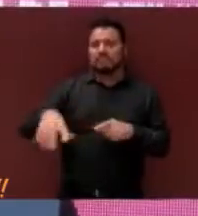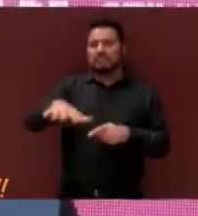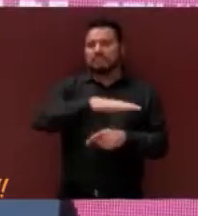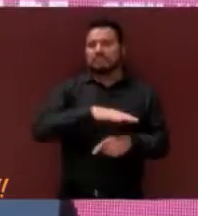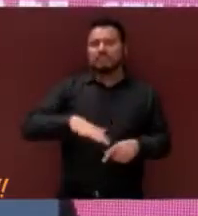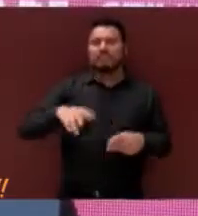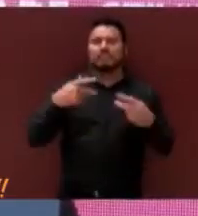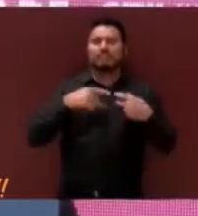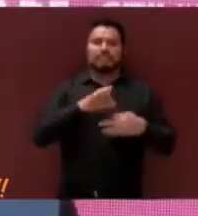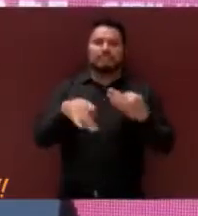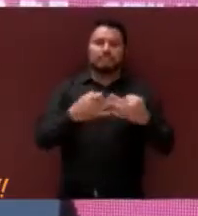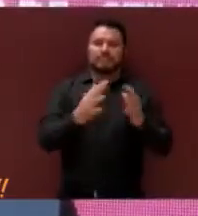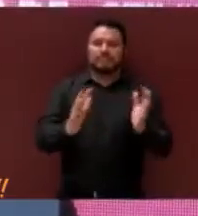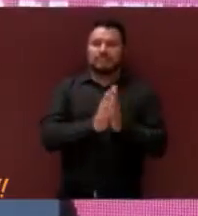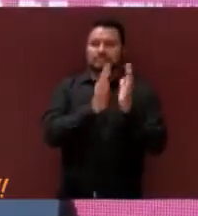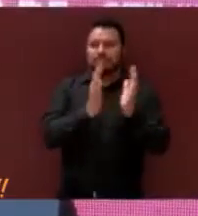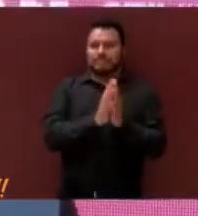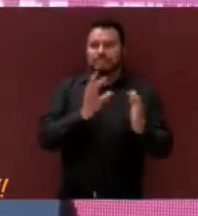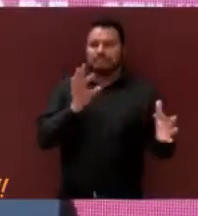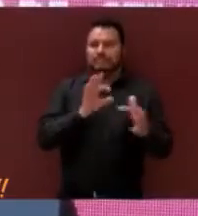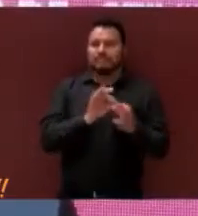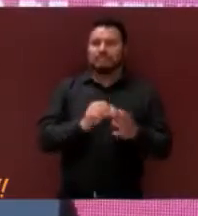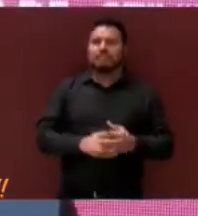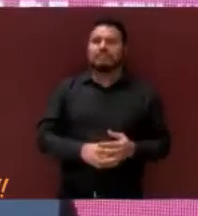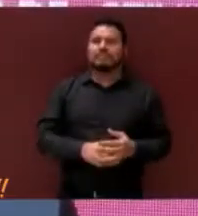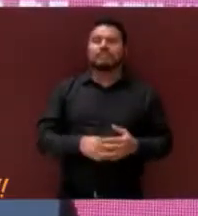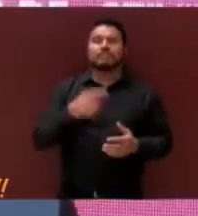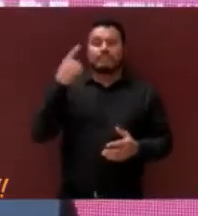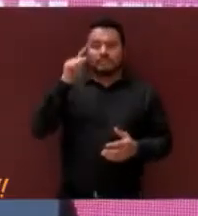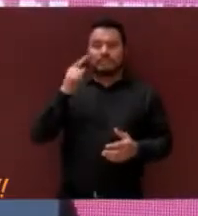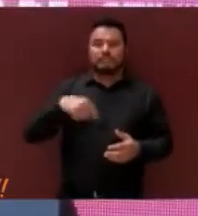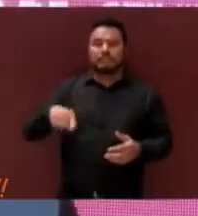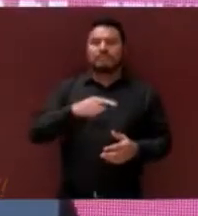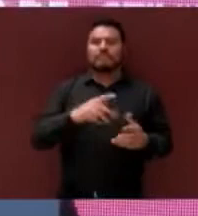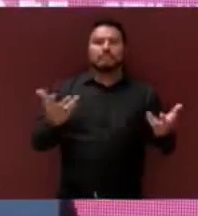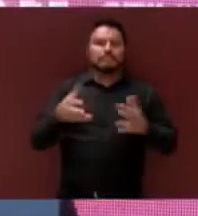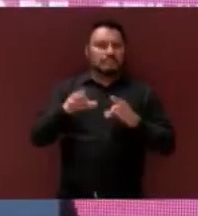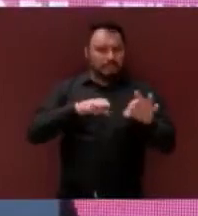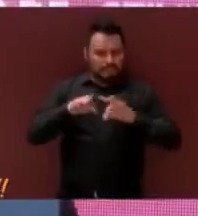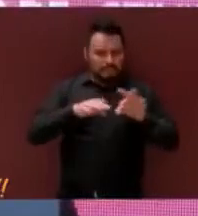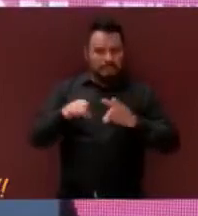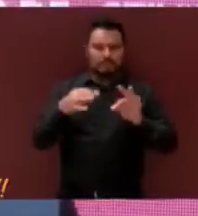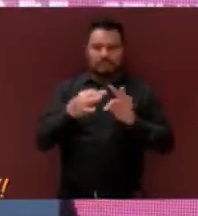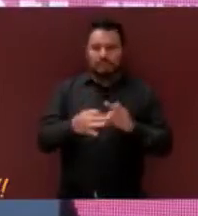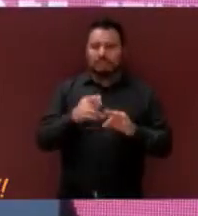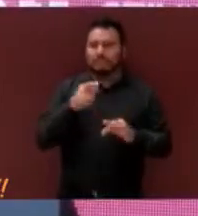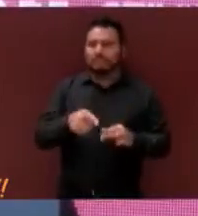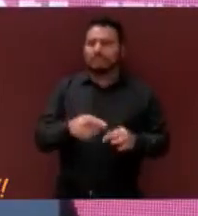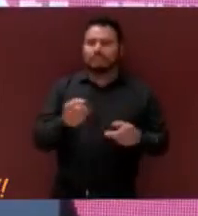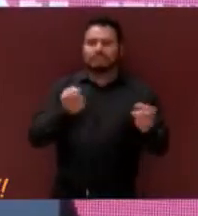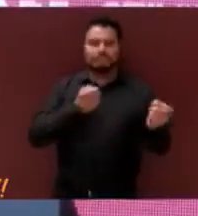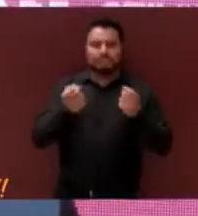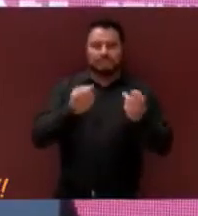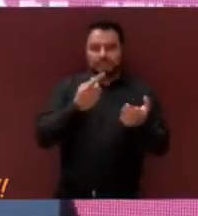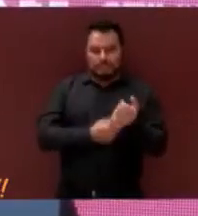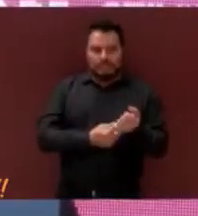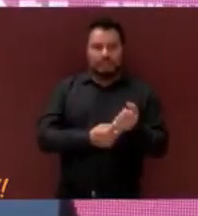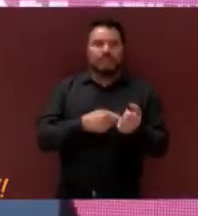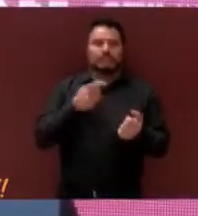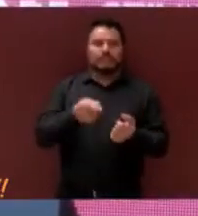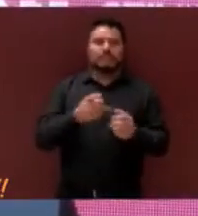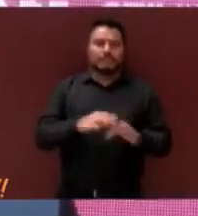de todos los colaboradores que la integran. Para sacar adelante el trabajo de este órgano de control interno, era